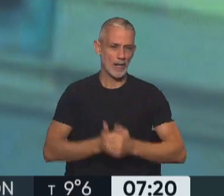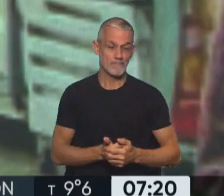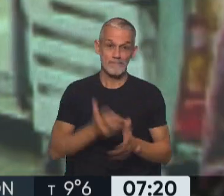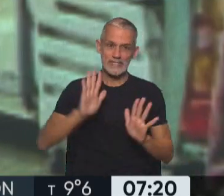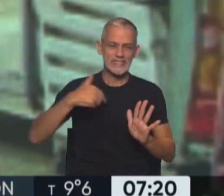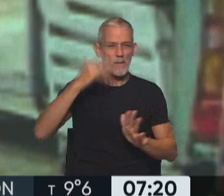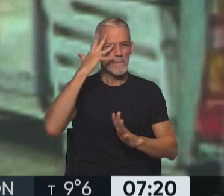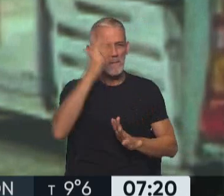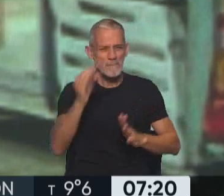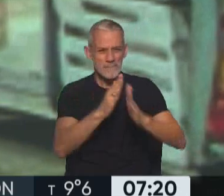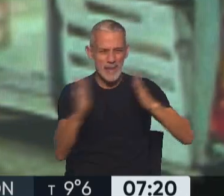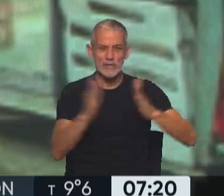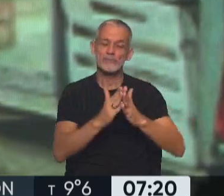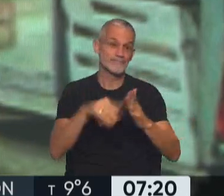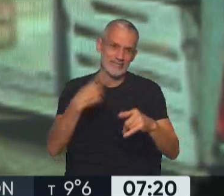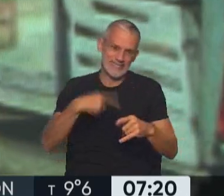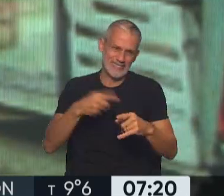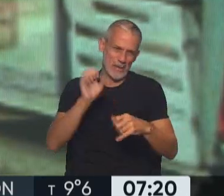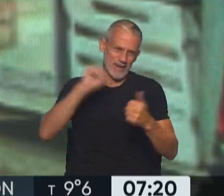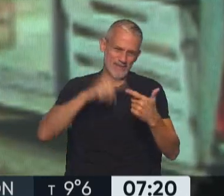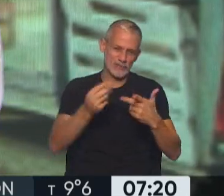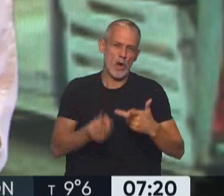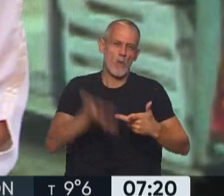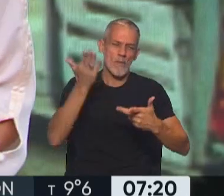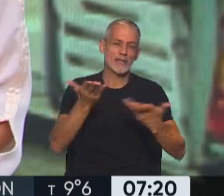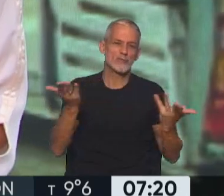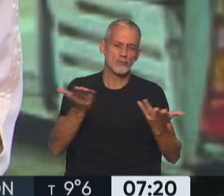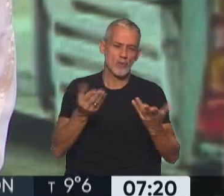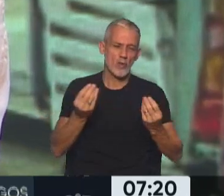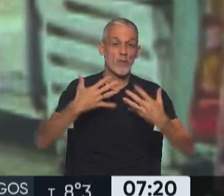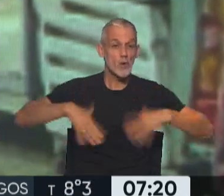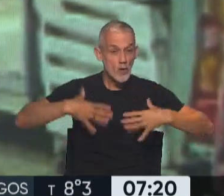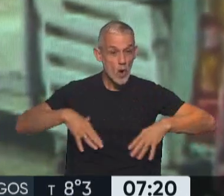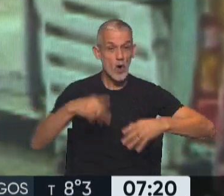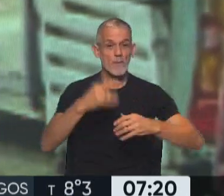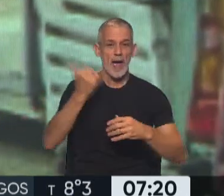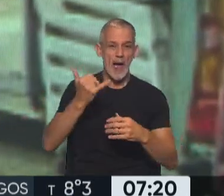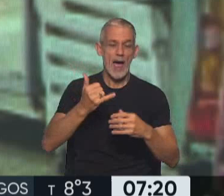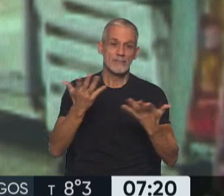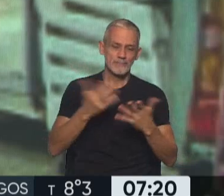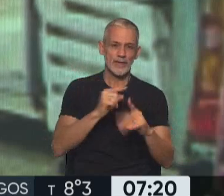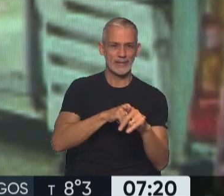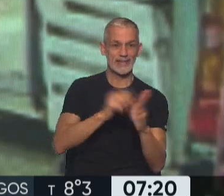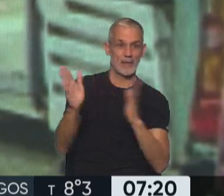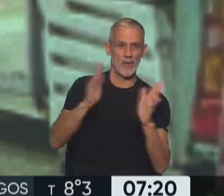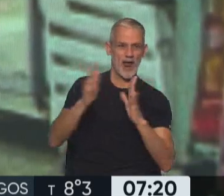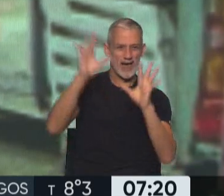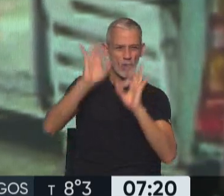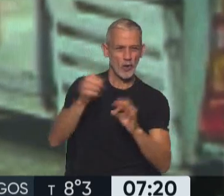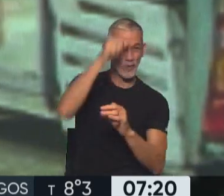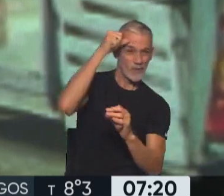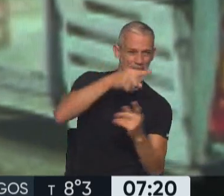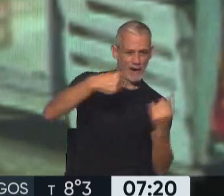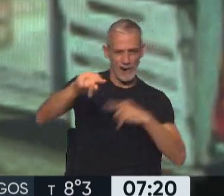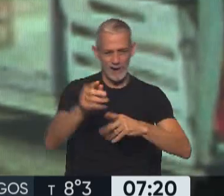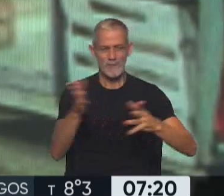puntualmente en marzo de por sí es un mes inflacionario, tenés, por ejemplo, lo que decías, indumentaria, tenés recambio de temporada y eso seguramente va a dar